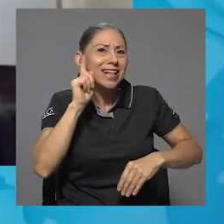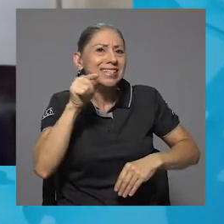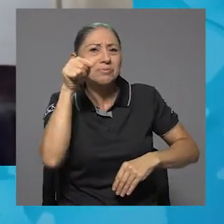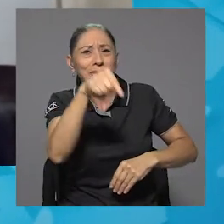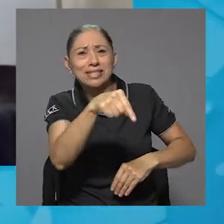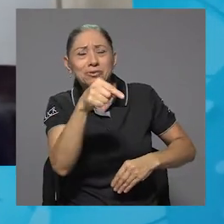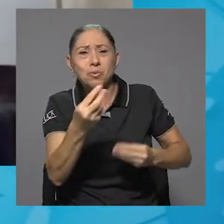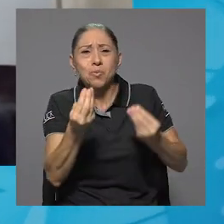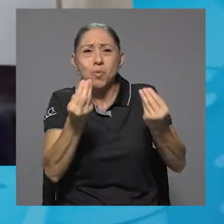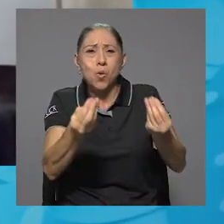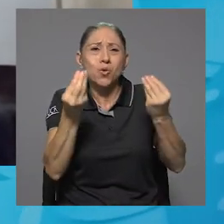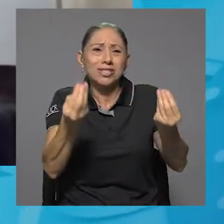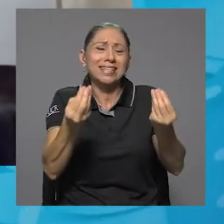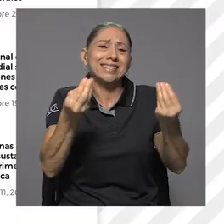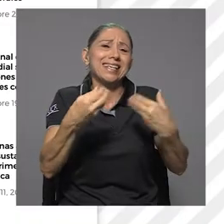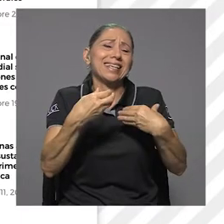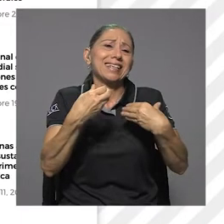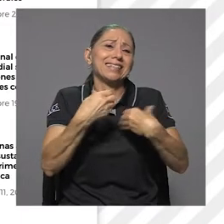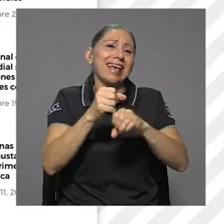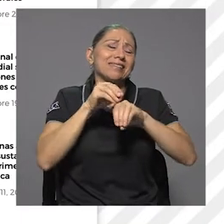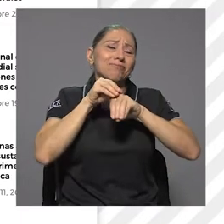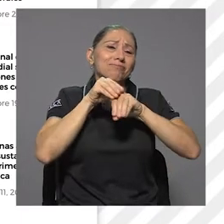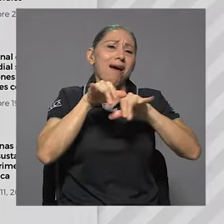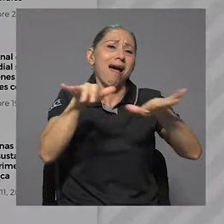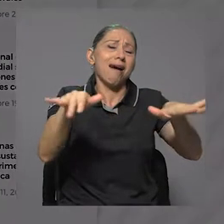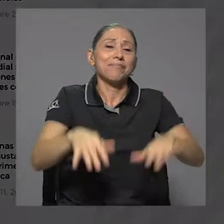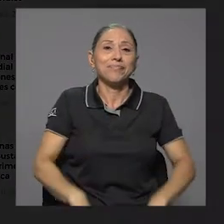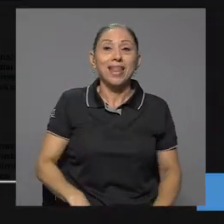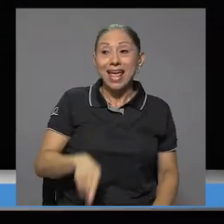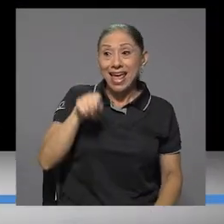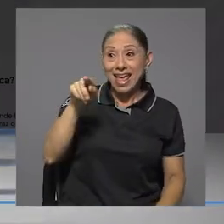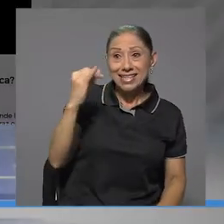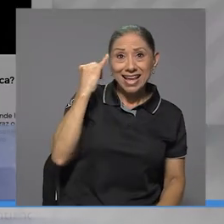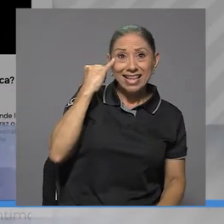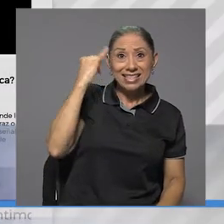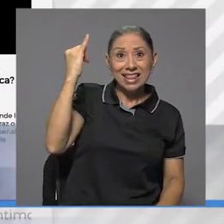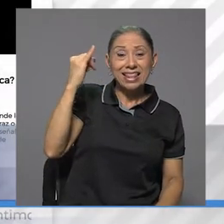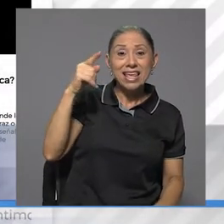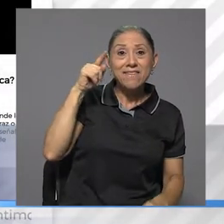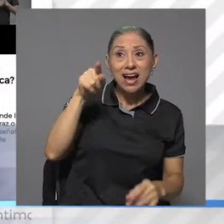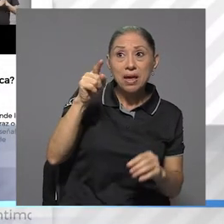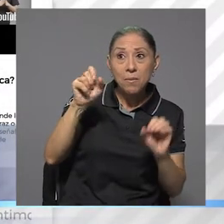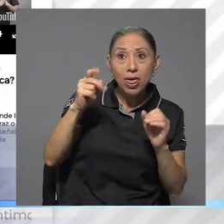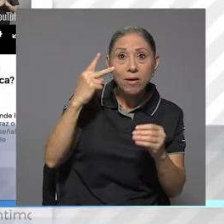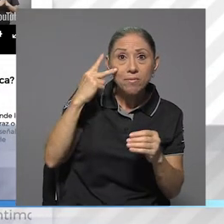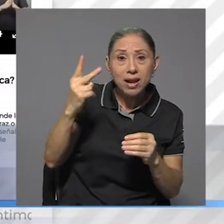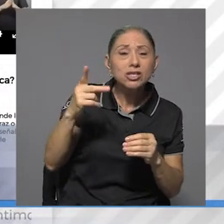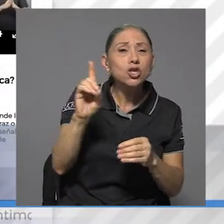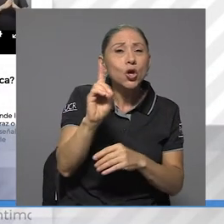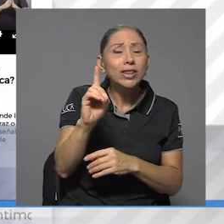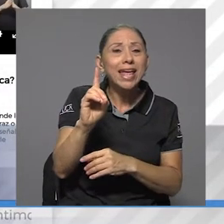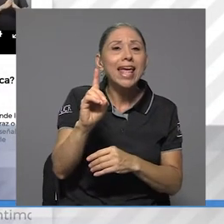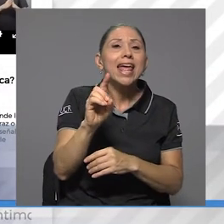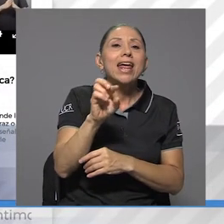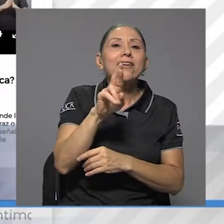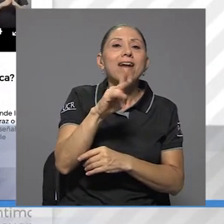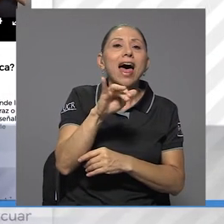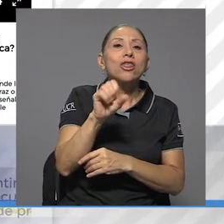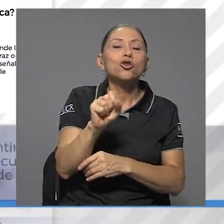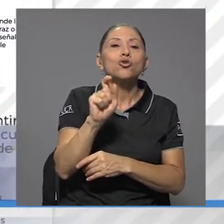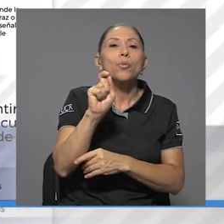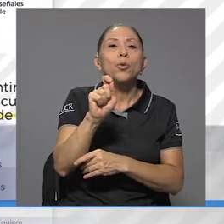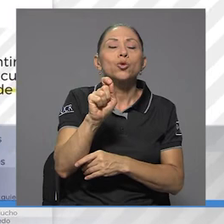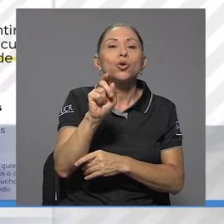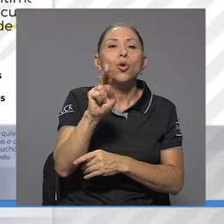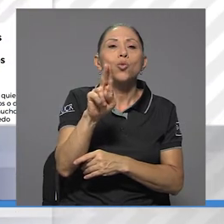muchas y circulan de forma viral. Los chequeos de esta iniciativa están disponibles en el sitio radios.ucr